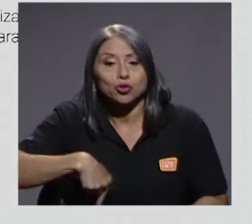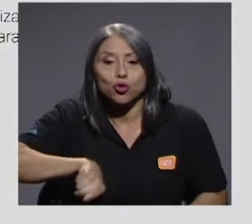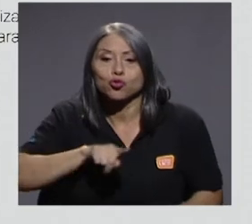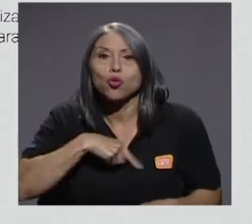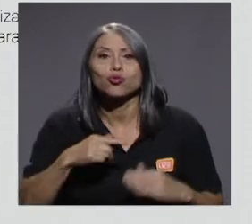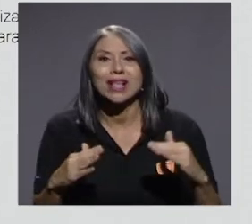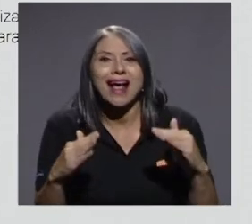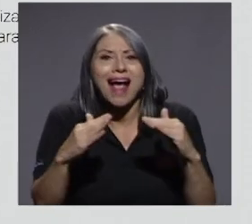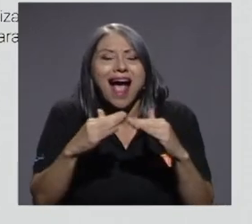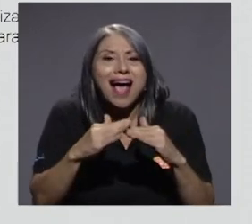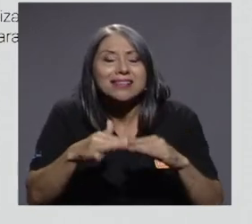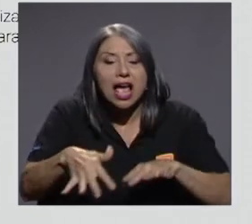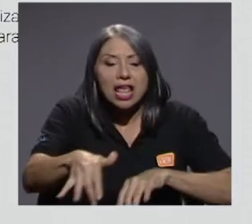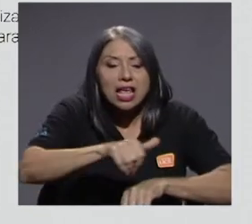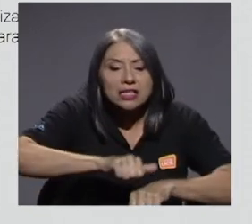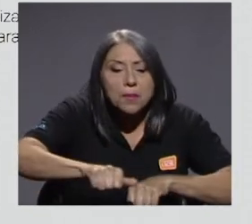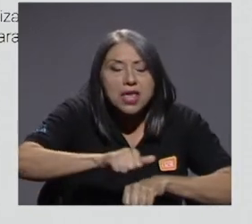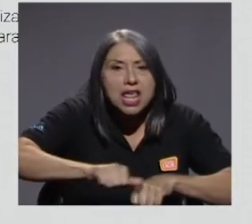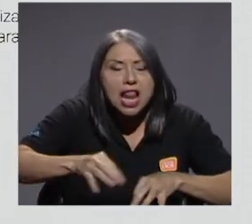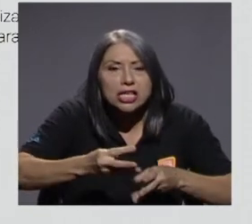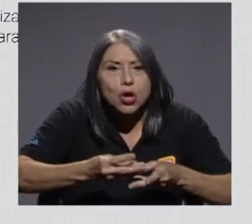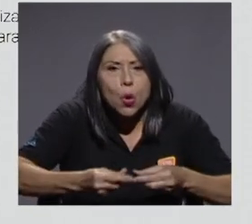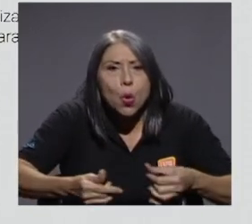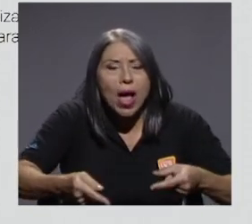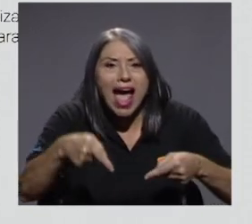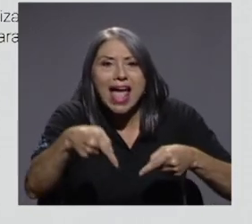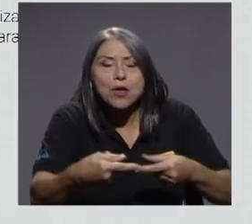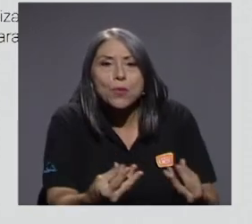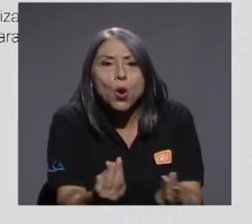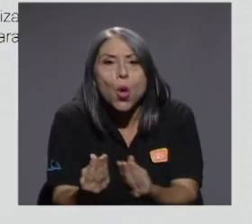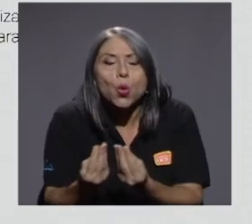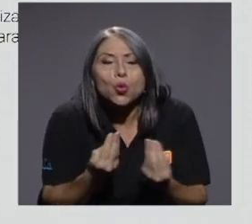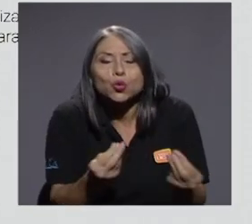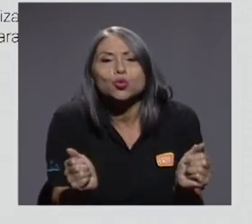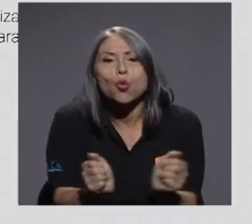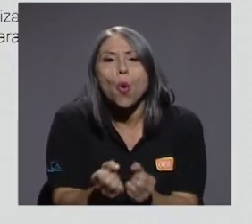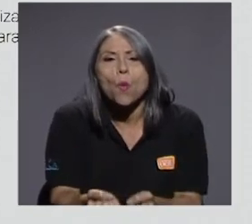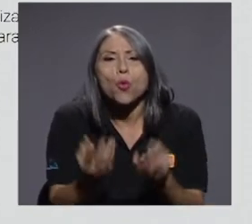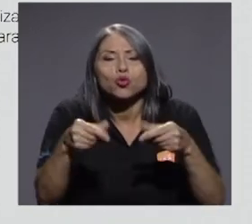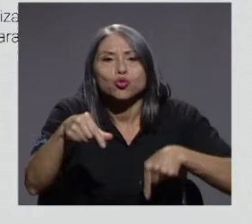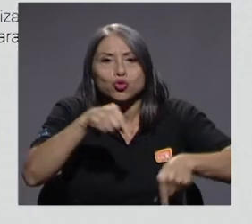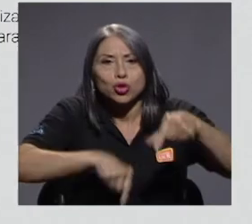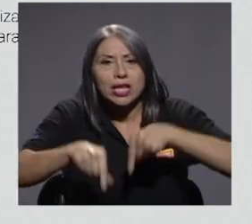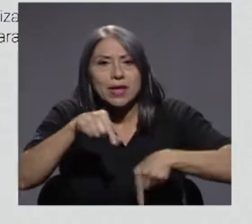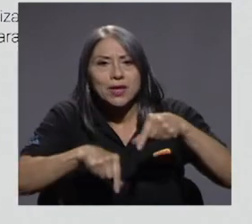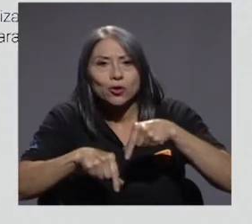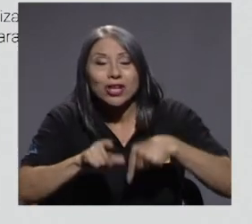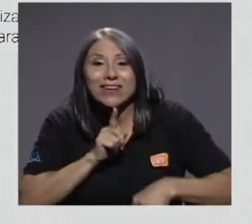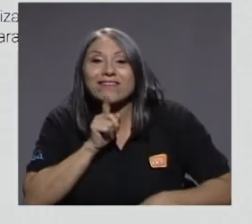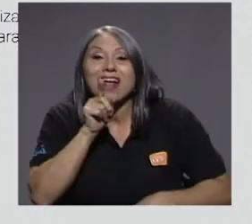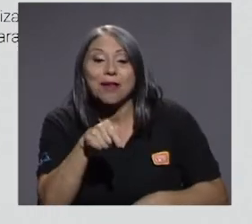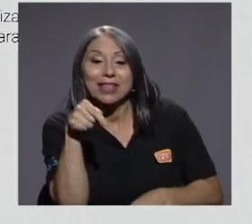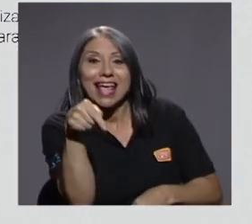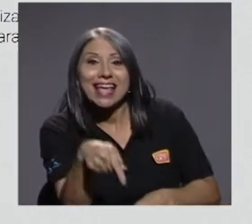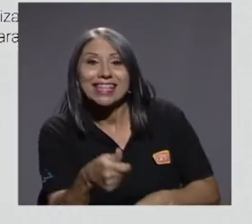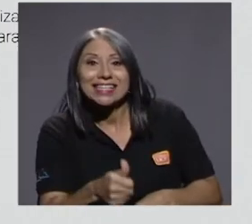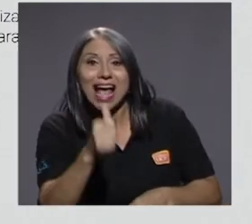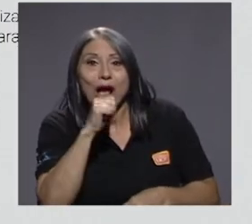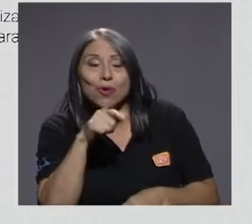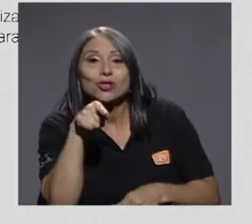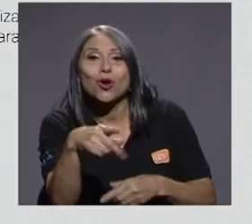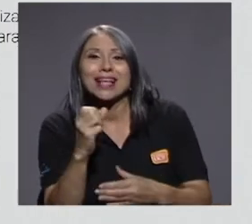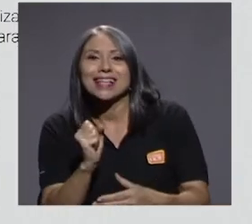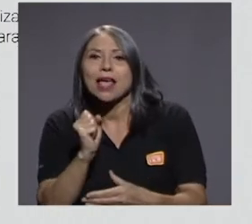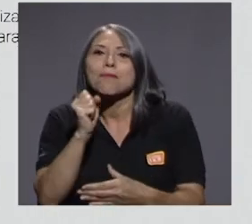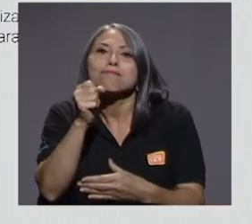lavado, ¿por qué? Porque están llenas de productos que contienen muchos químicos. Y estas son las que realmente matan muchísimos animales